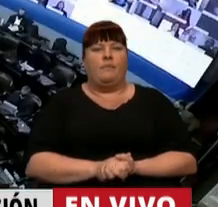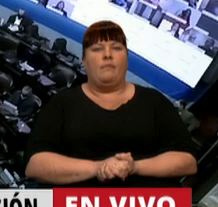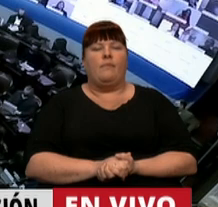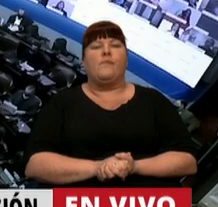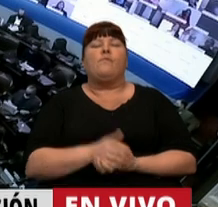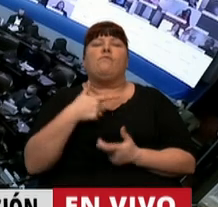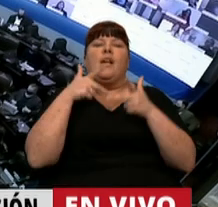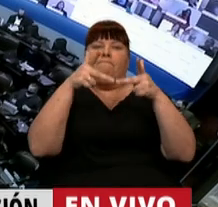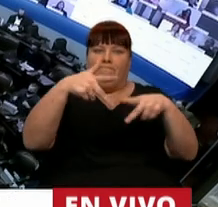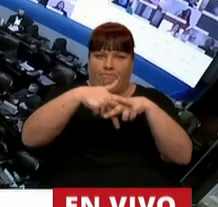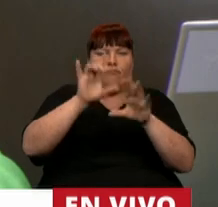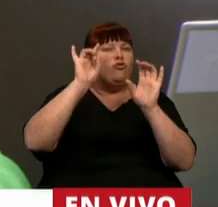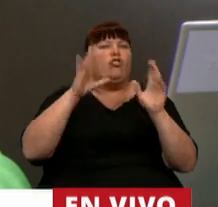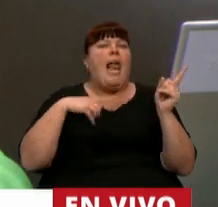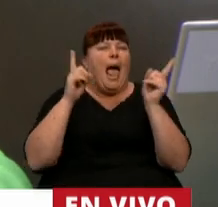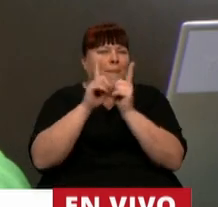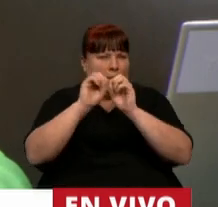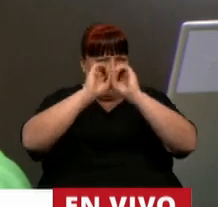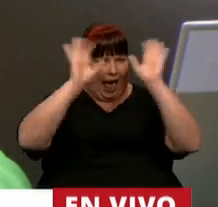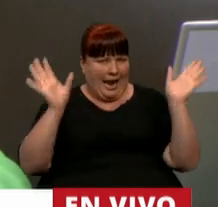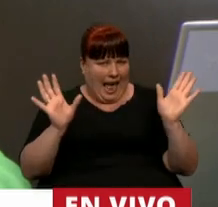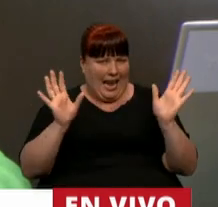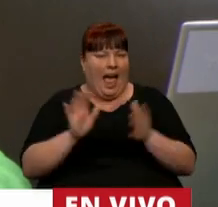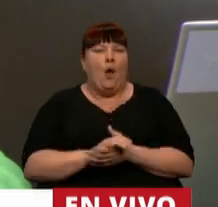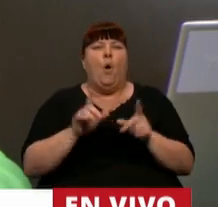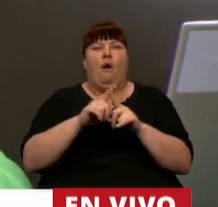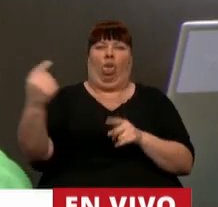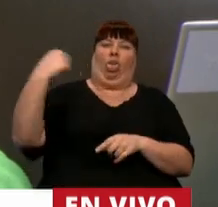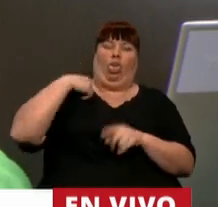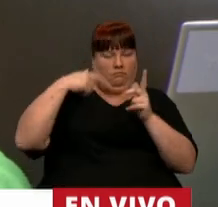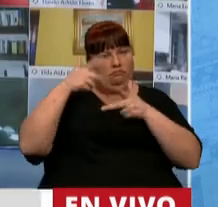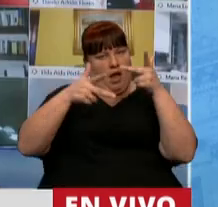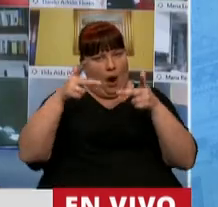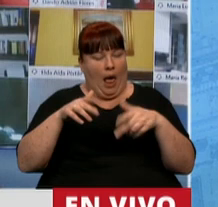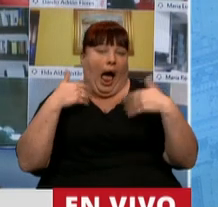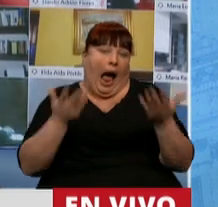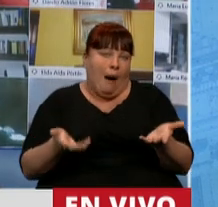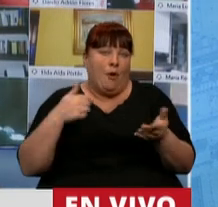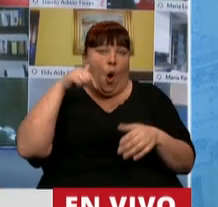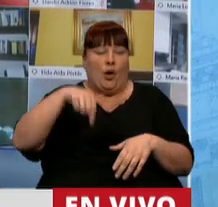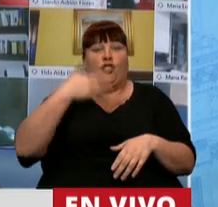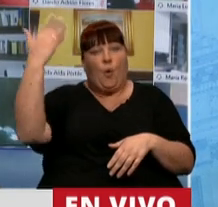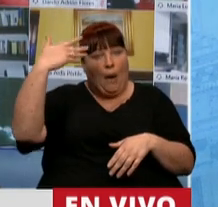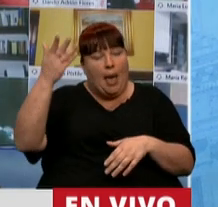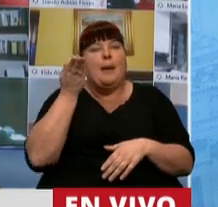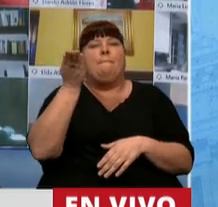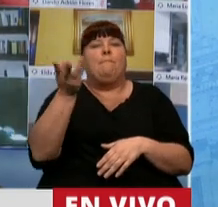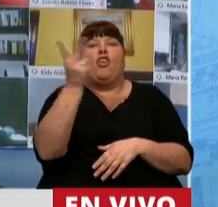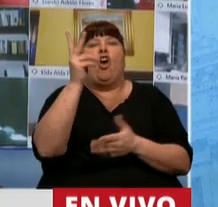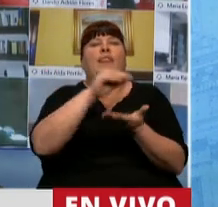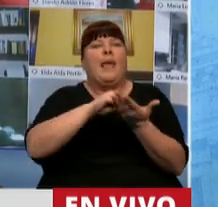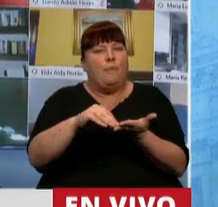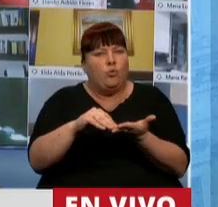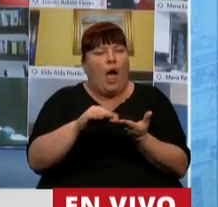Le decía, Presidente, simplemente para hacer una aclaración, como he sido aludida, y de paso, ya que estoy en uso de la palabra, le pido a los dos